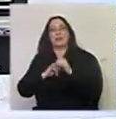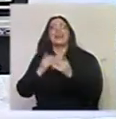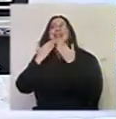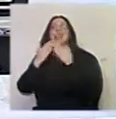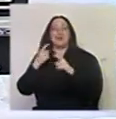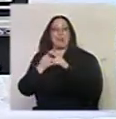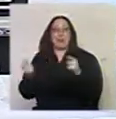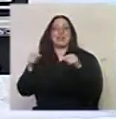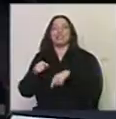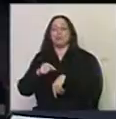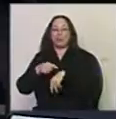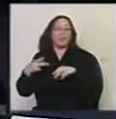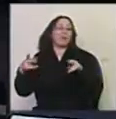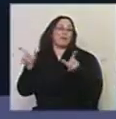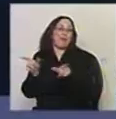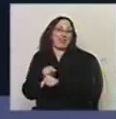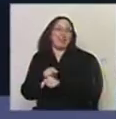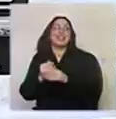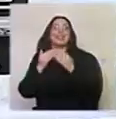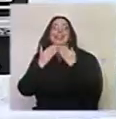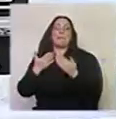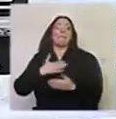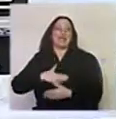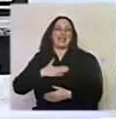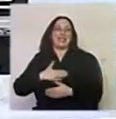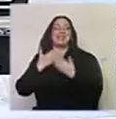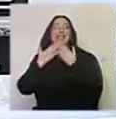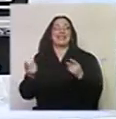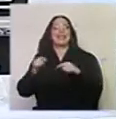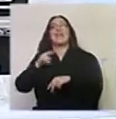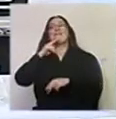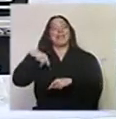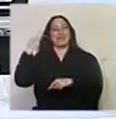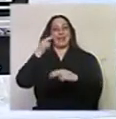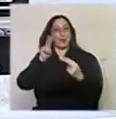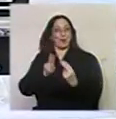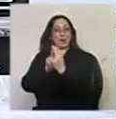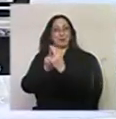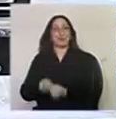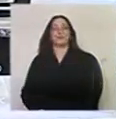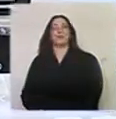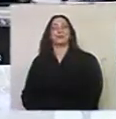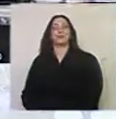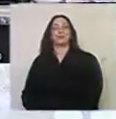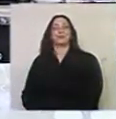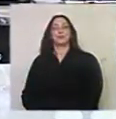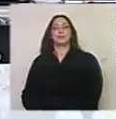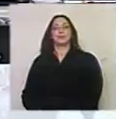venido nos quedamos sin tiempo gracias a ustedes ha sido un inmenso placer gracias por haber venido nos reencontramos el viernes que viene el viernes que viene gracias